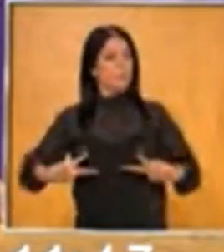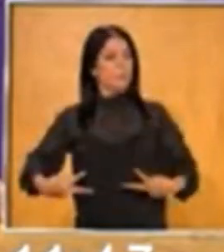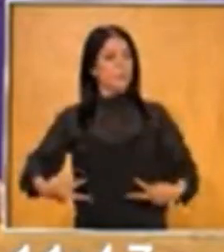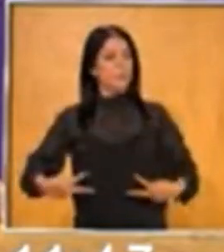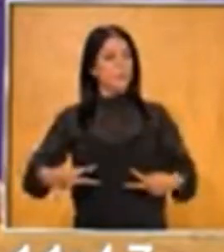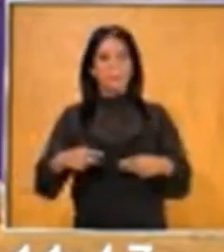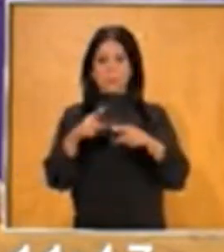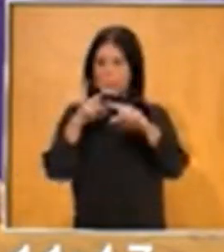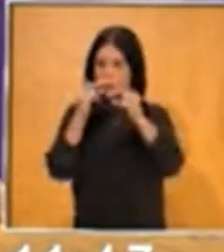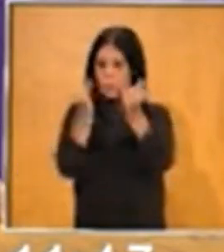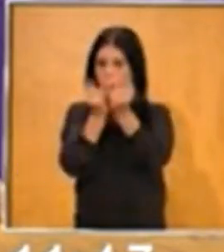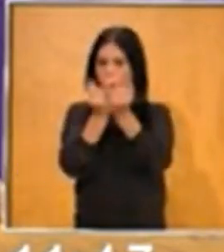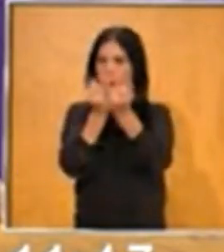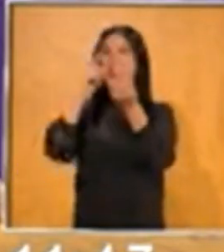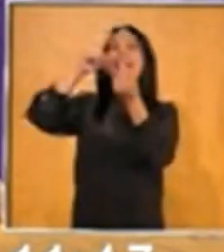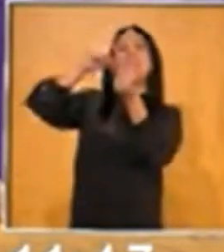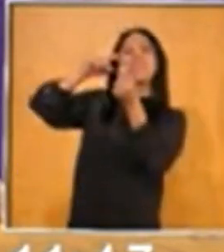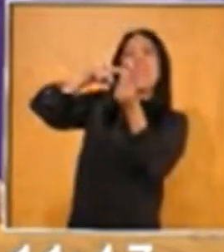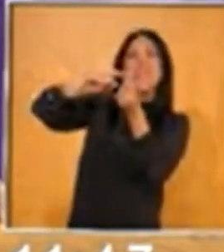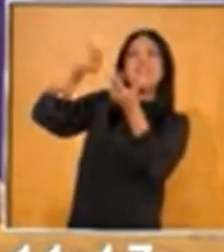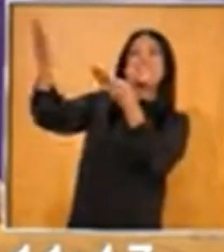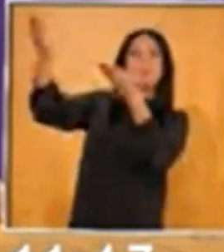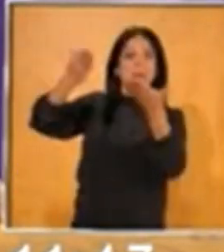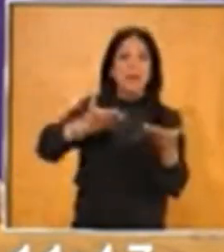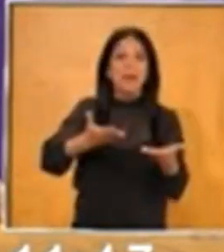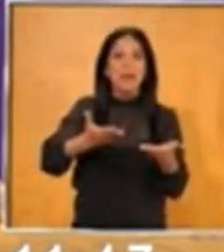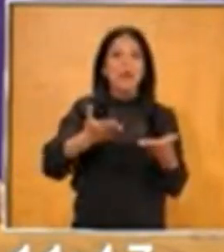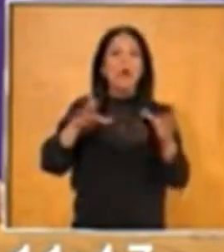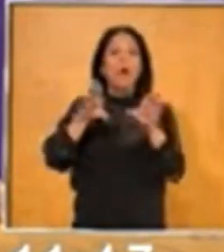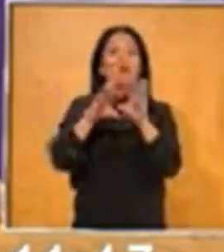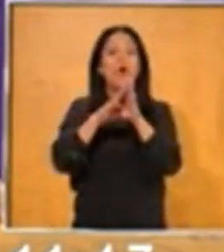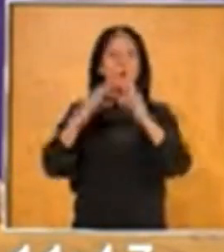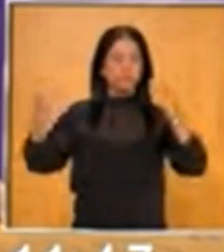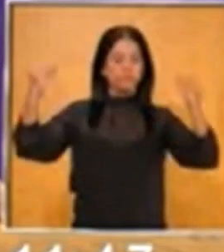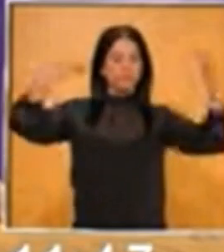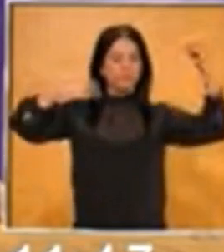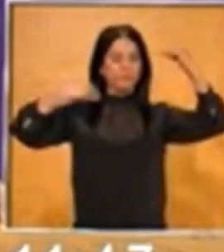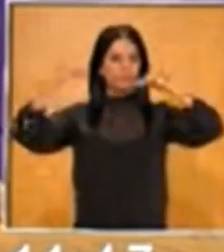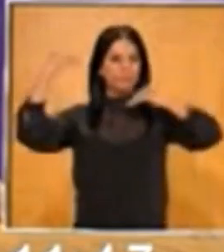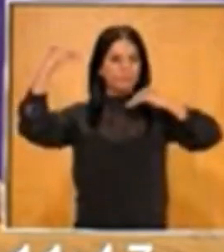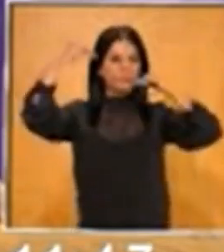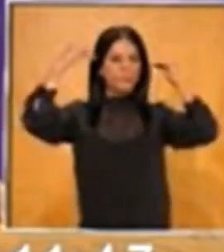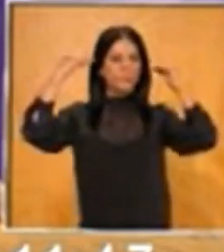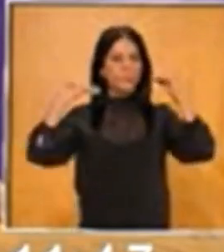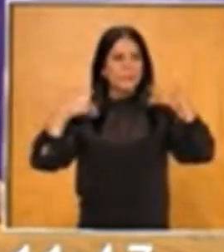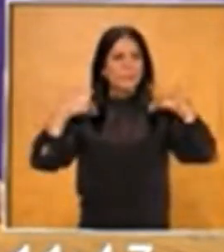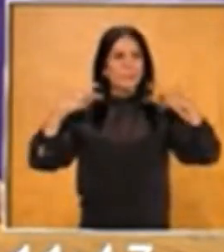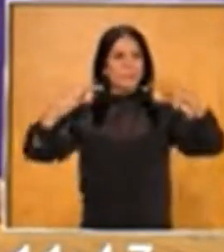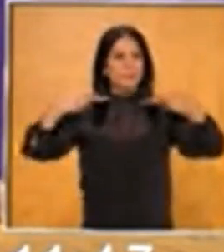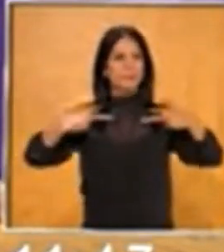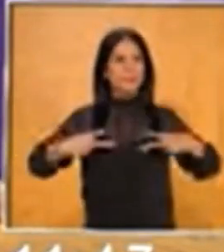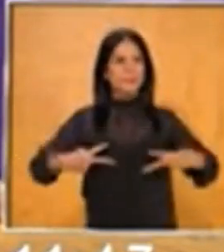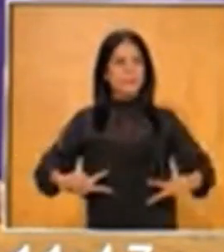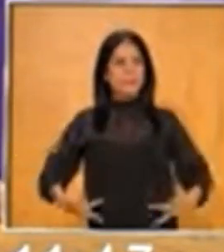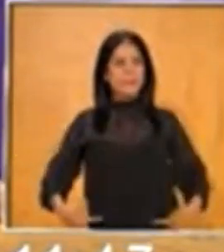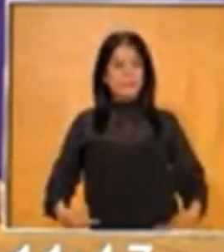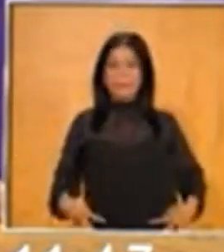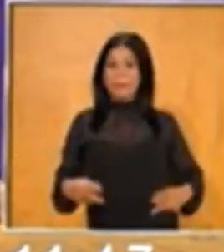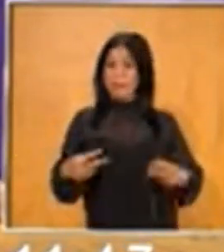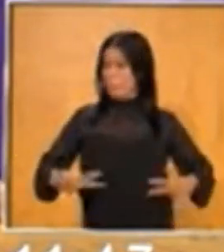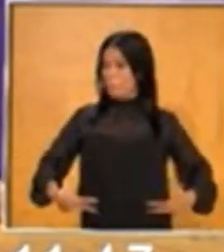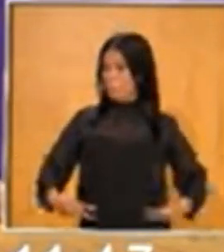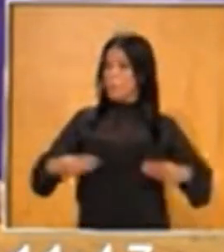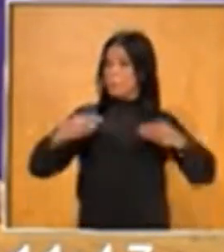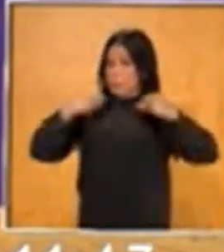¿Quiénes vinieron, cómo se vestían, qué portaban, era la misma condición de vida que tenían?